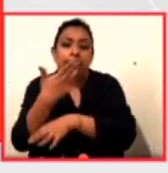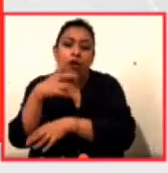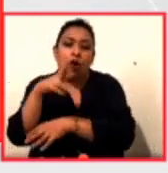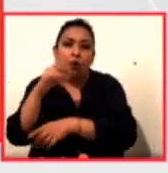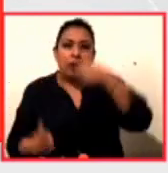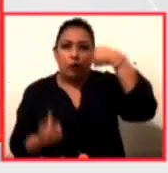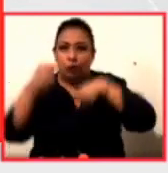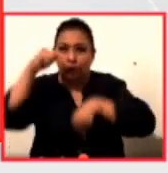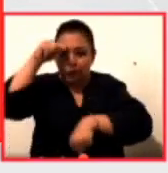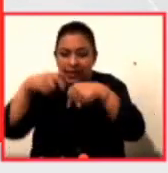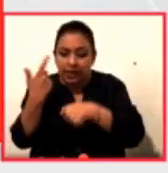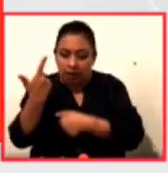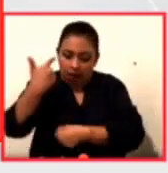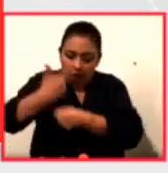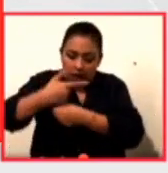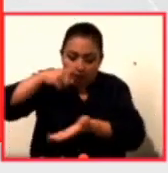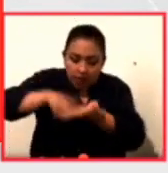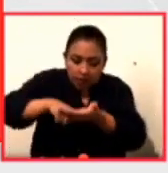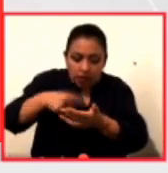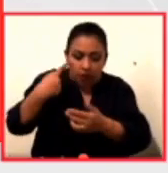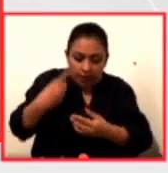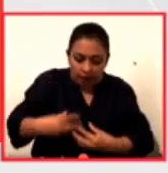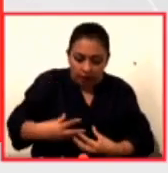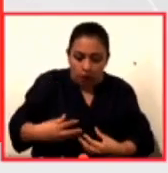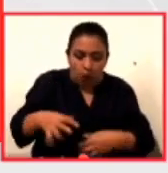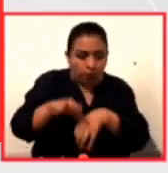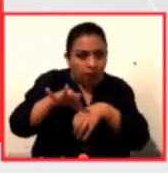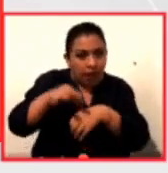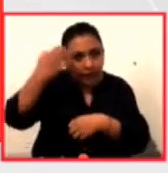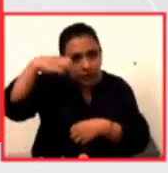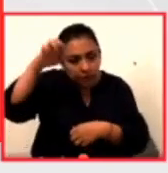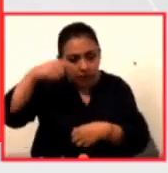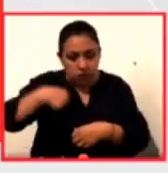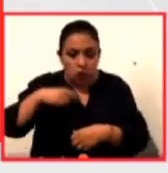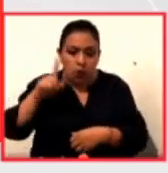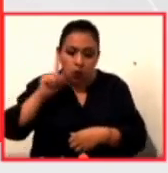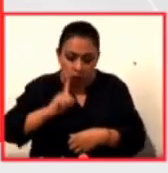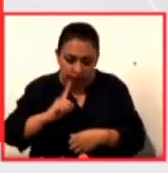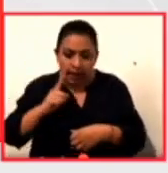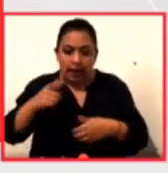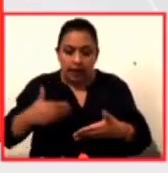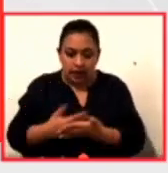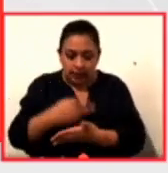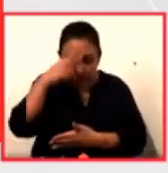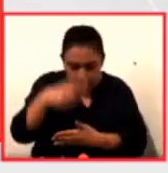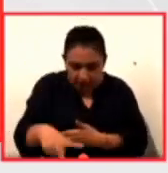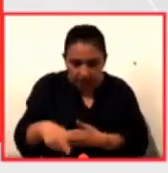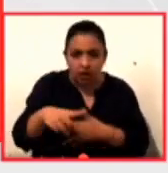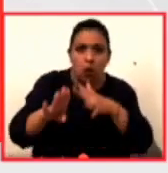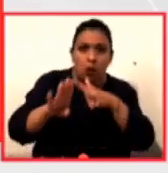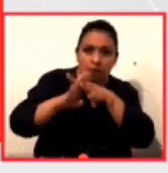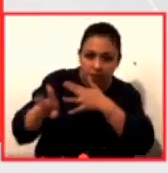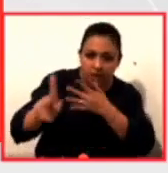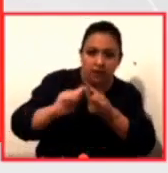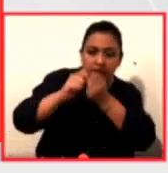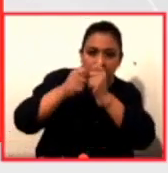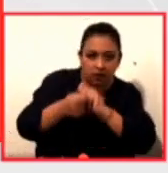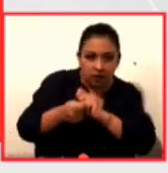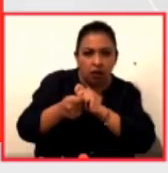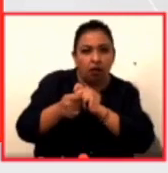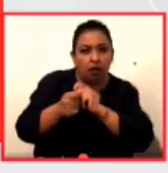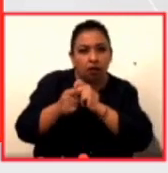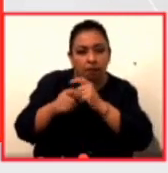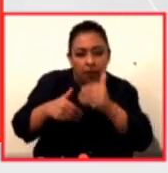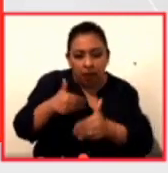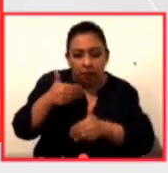y observar mis vivencias al ser mujer mexicana, inmigrante y transgénero. He ido ilvanando mi verdad con